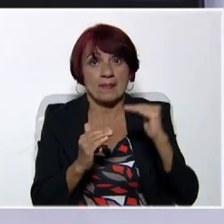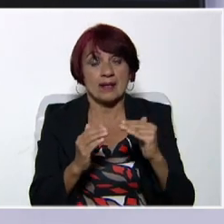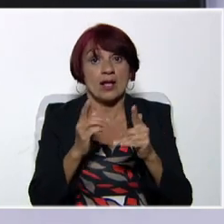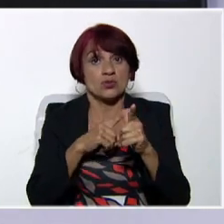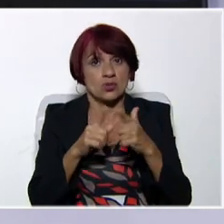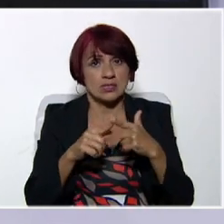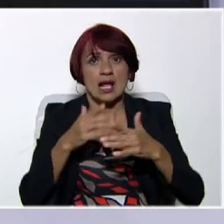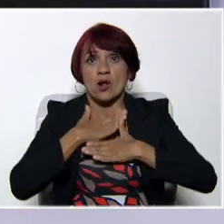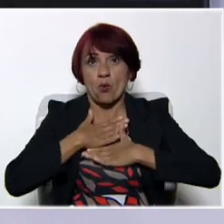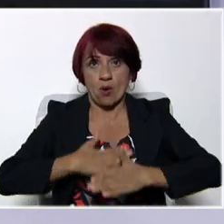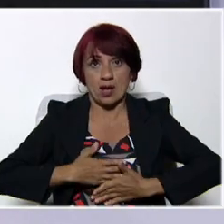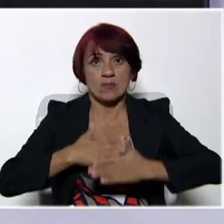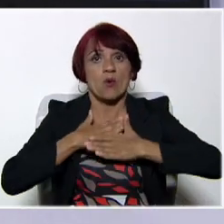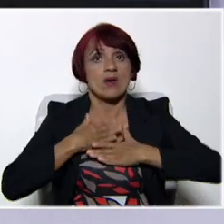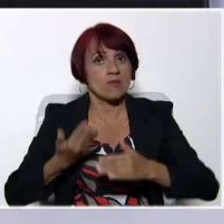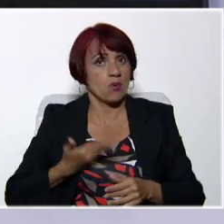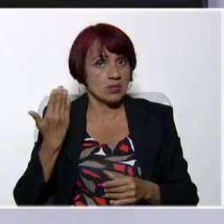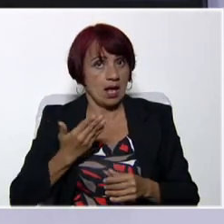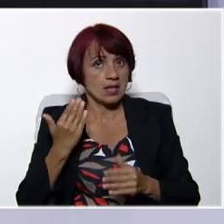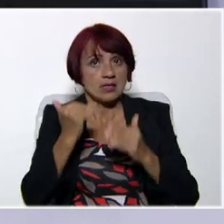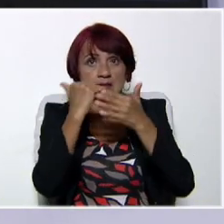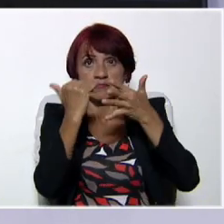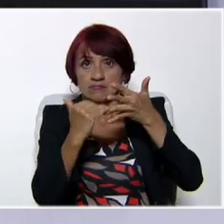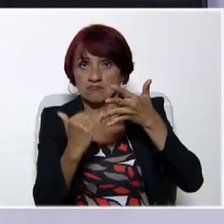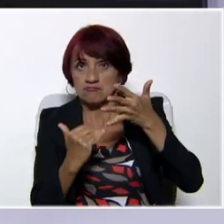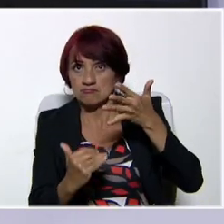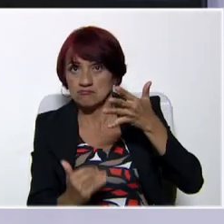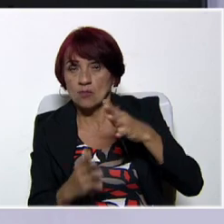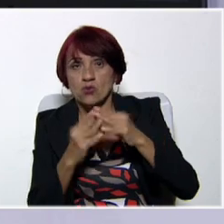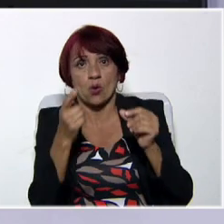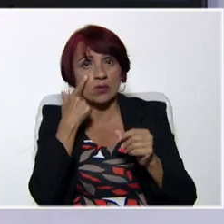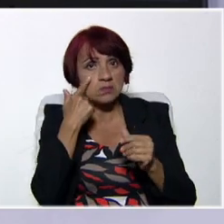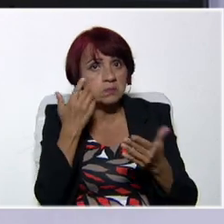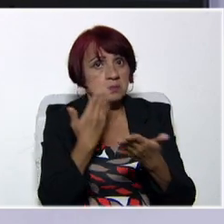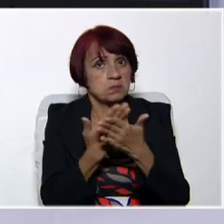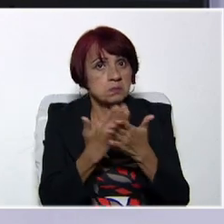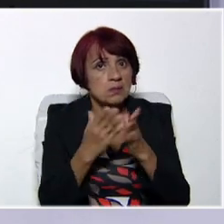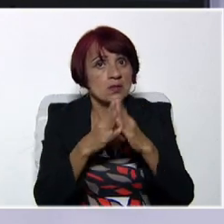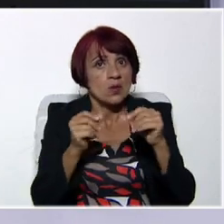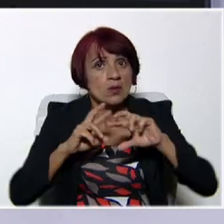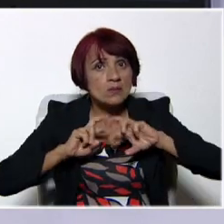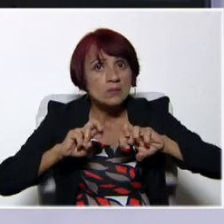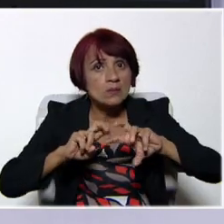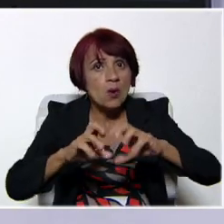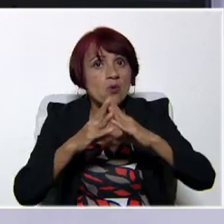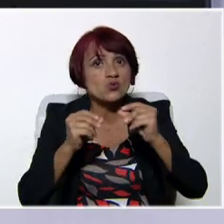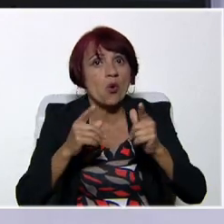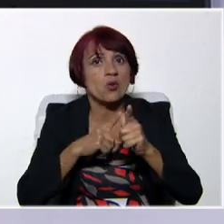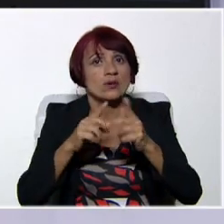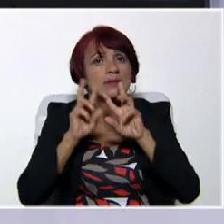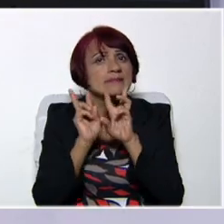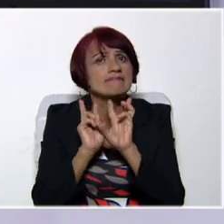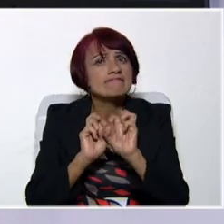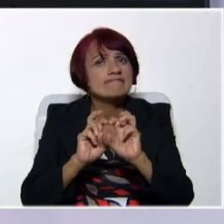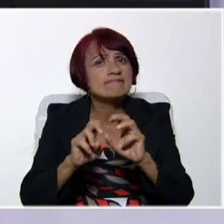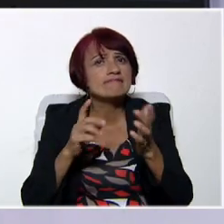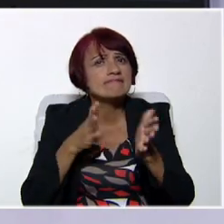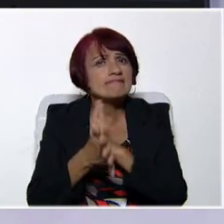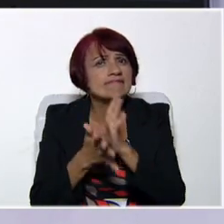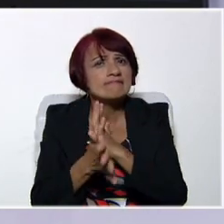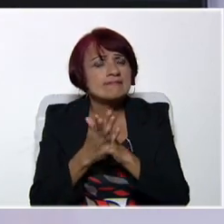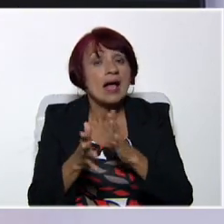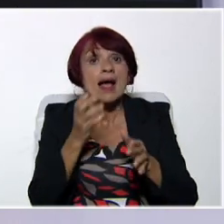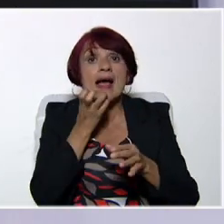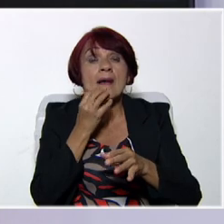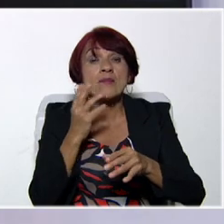del cuerpo son muchísimas y en base a las imágenes que ustedes puedan conseguir o buscar van a encontrar más detalles de algunas u otras. Por lo menos los que estudien